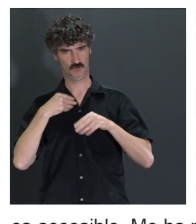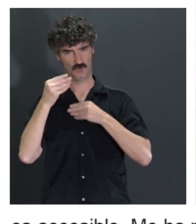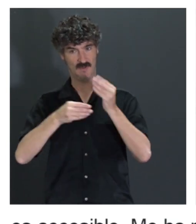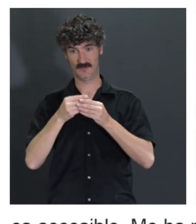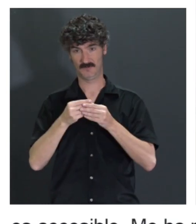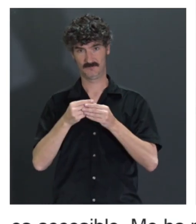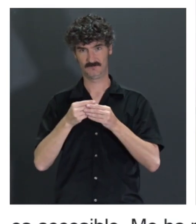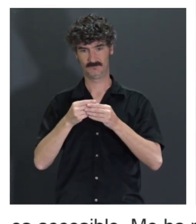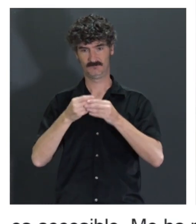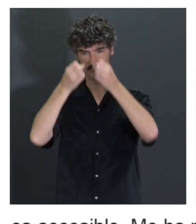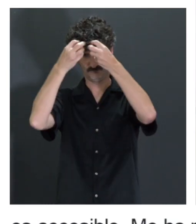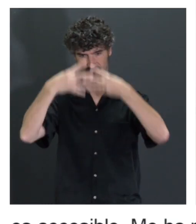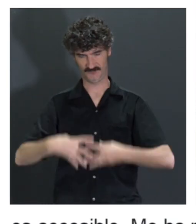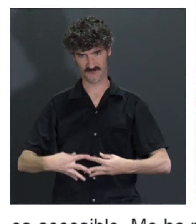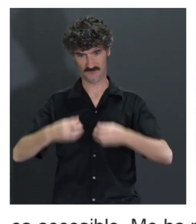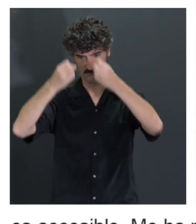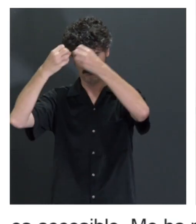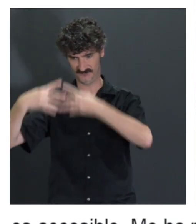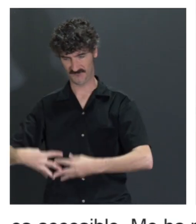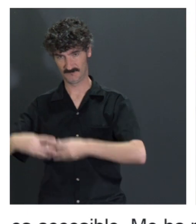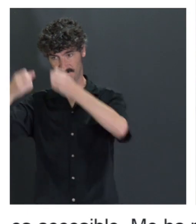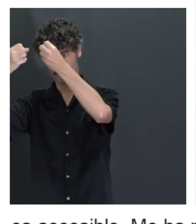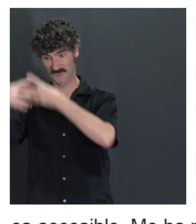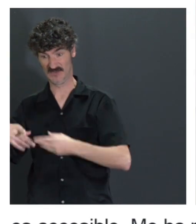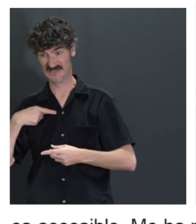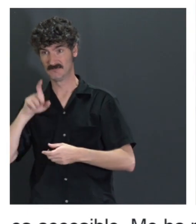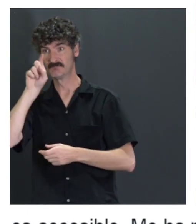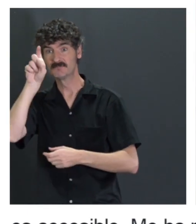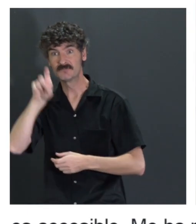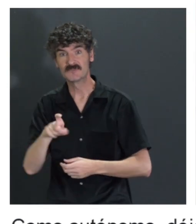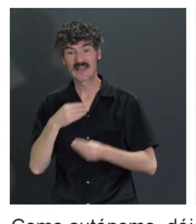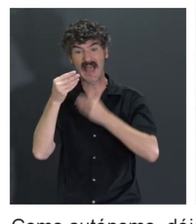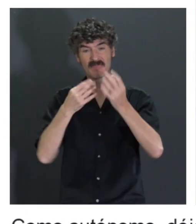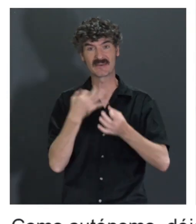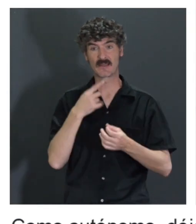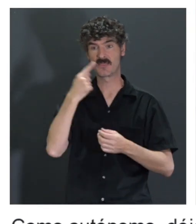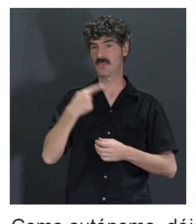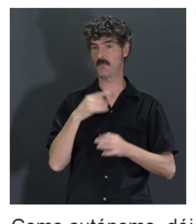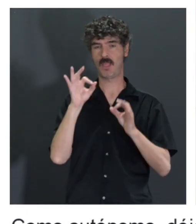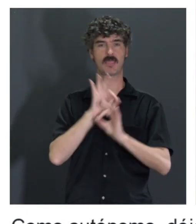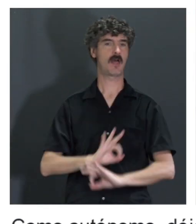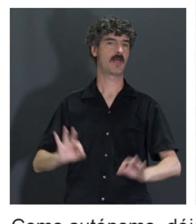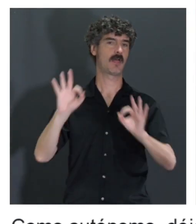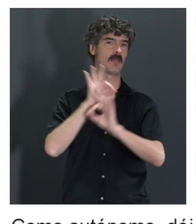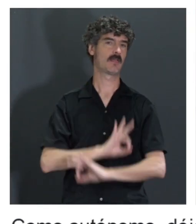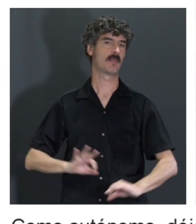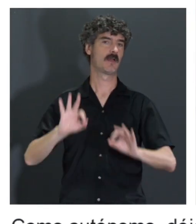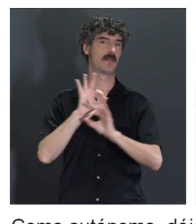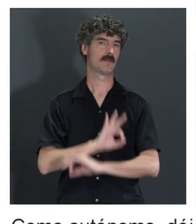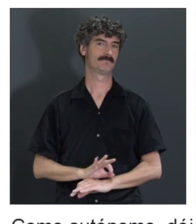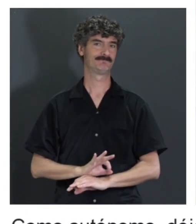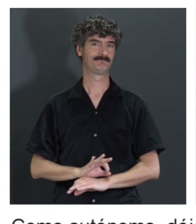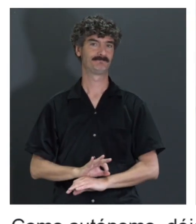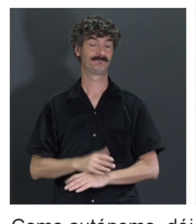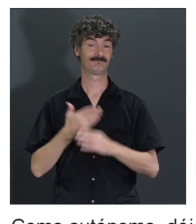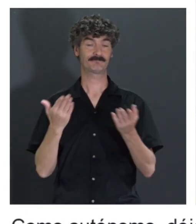Campo de formulario, campo de formulario. ¿Pero qué tengo que poner aquí? Dime algo. Y no te decía absolutamente nada. Pero es